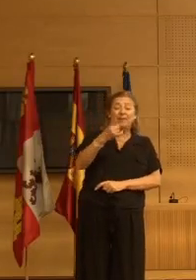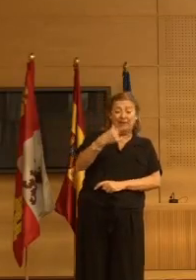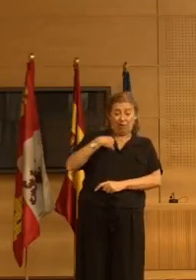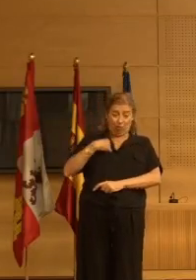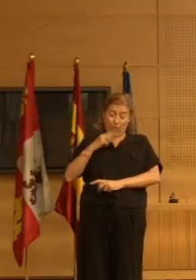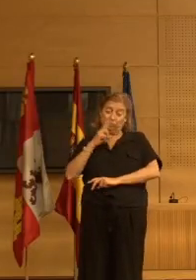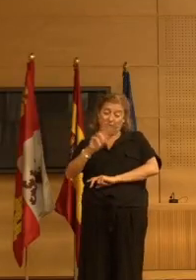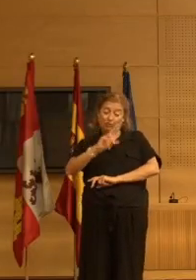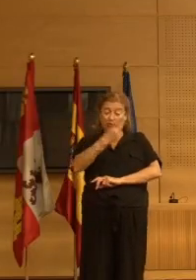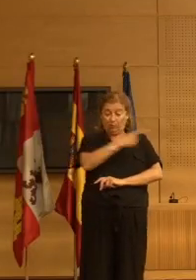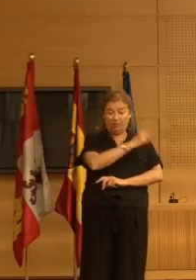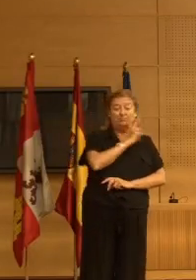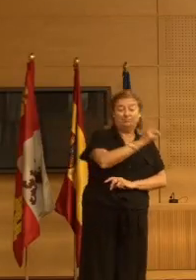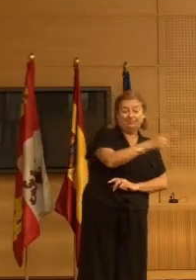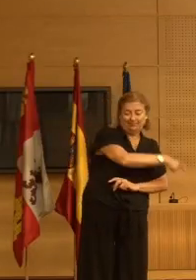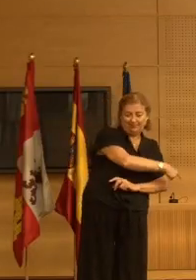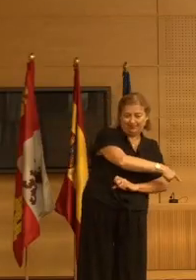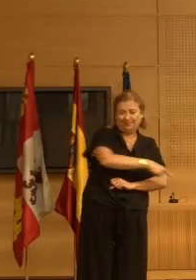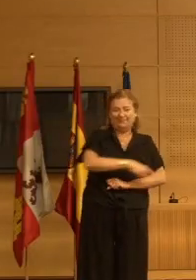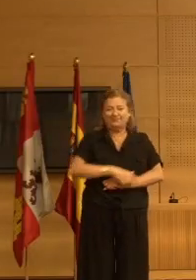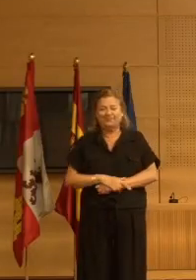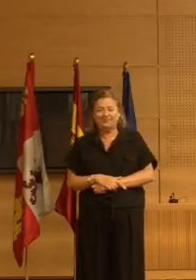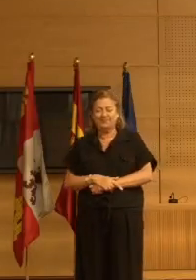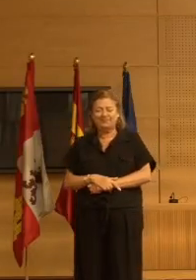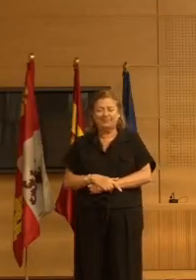que tienes más experiencia efectivamente